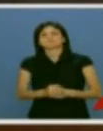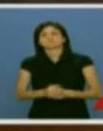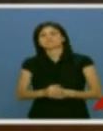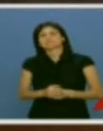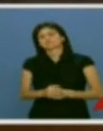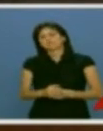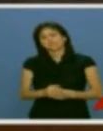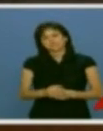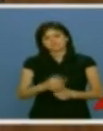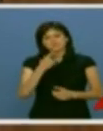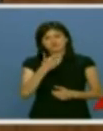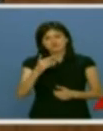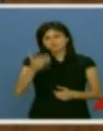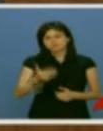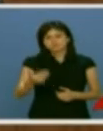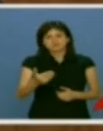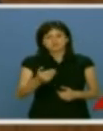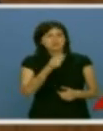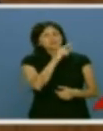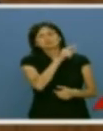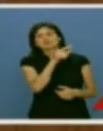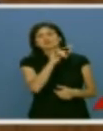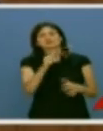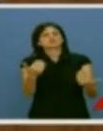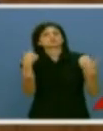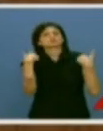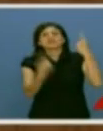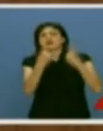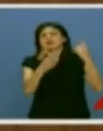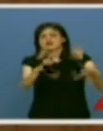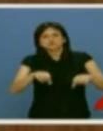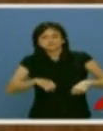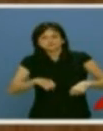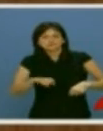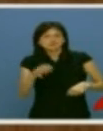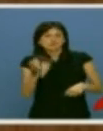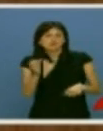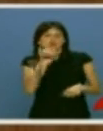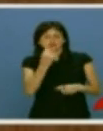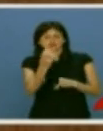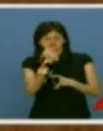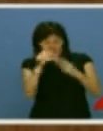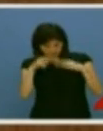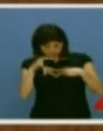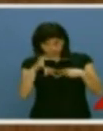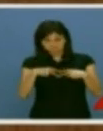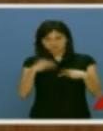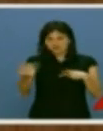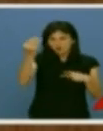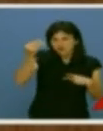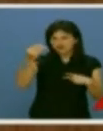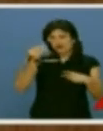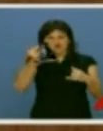van a asumir ustedes alguna responsabilidad, van a emitir alguna señal de autocrítica, algún propósito de enmienda